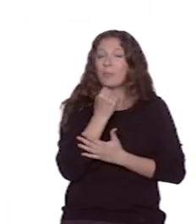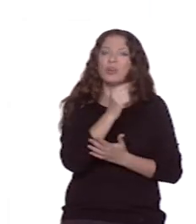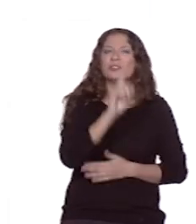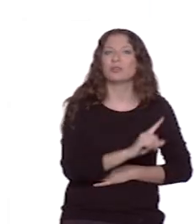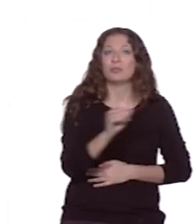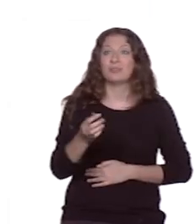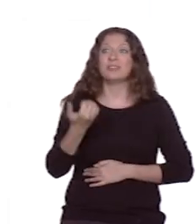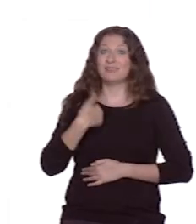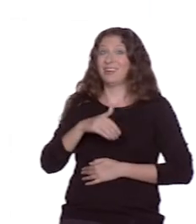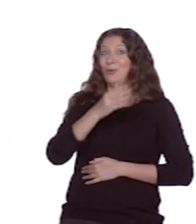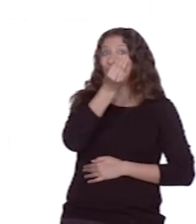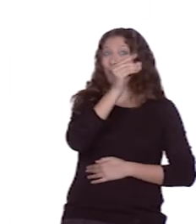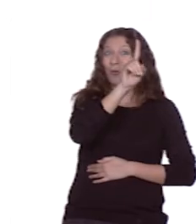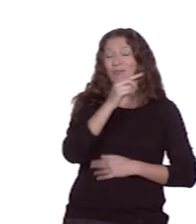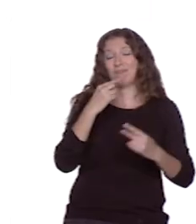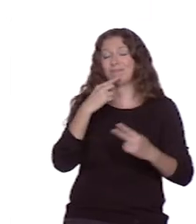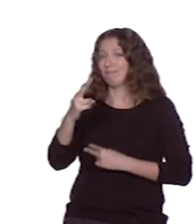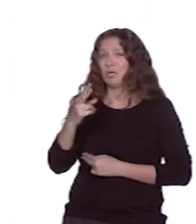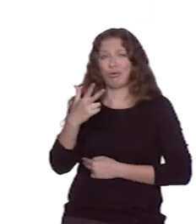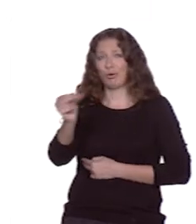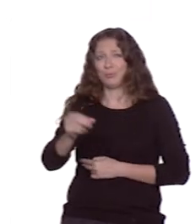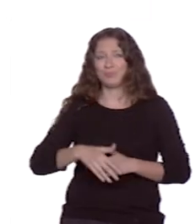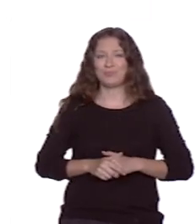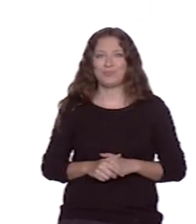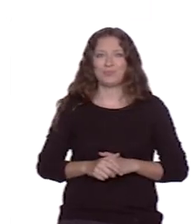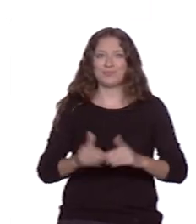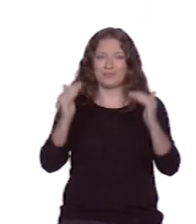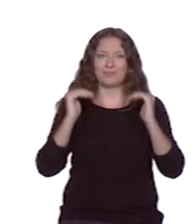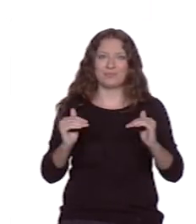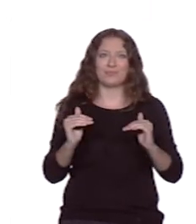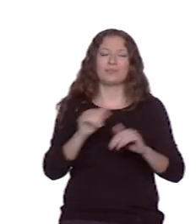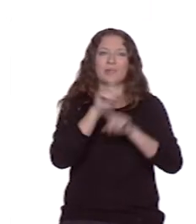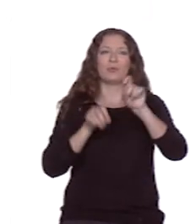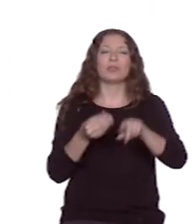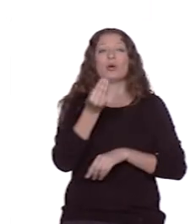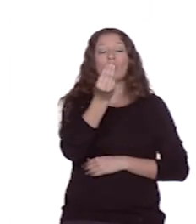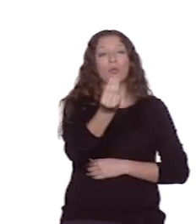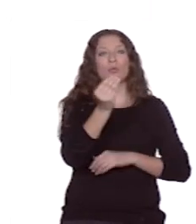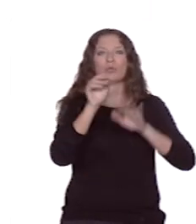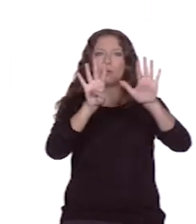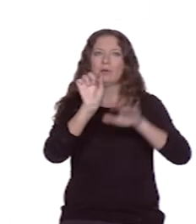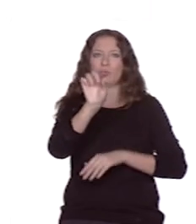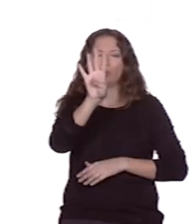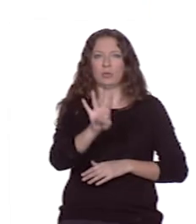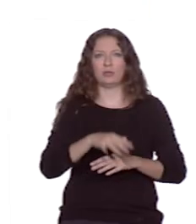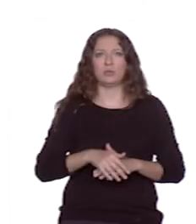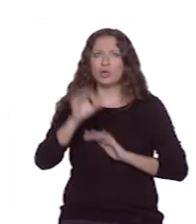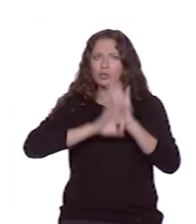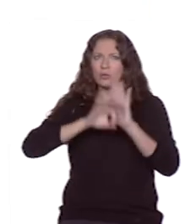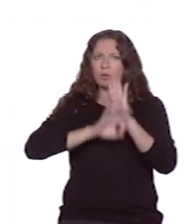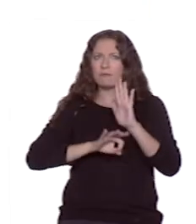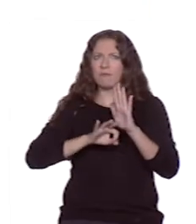que no. Siguiente, pregunta Q9.4. ¿Tiene el software funcionalidad cerrada?